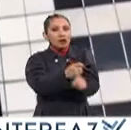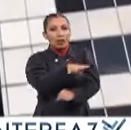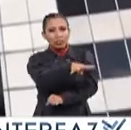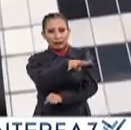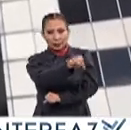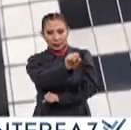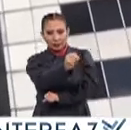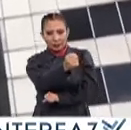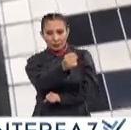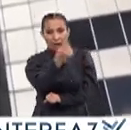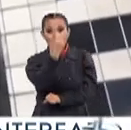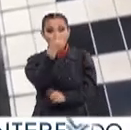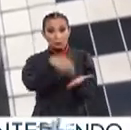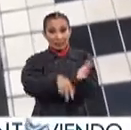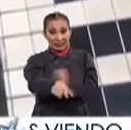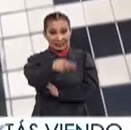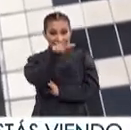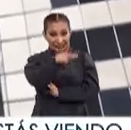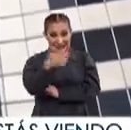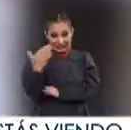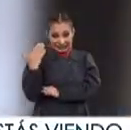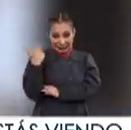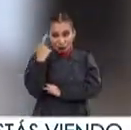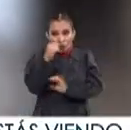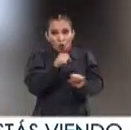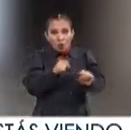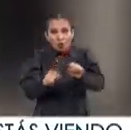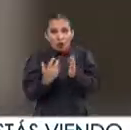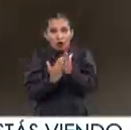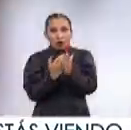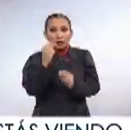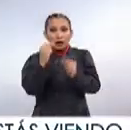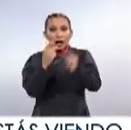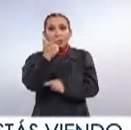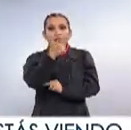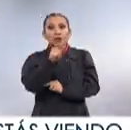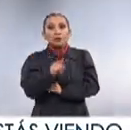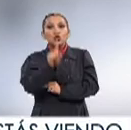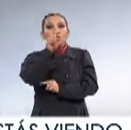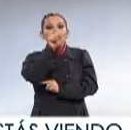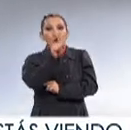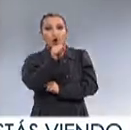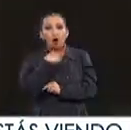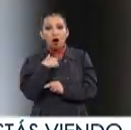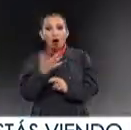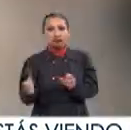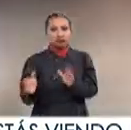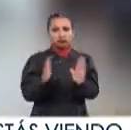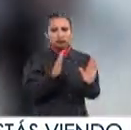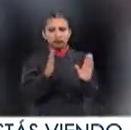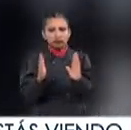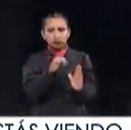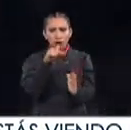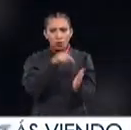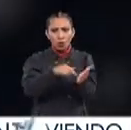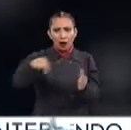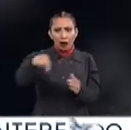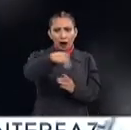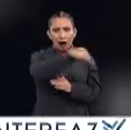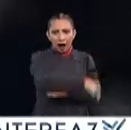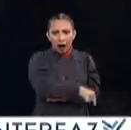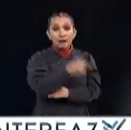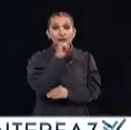19 de septiembre de 2017 Un sismo de magnitud 7.1 sacudió diversos puntos del país